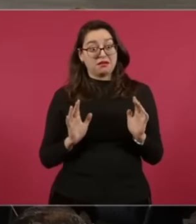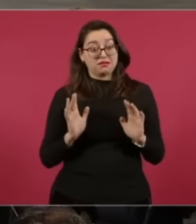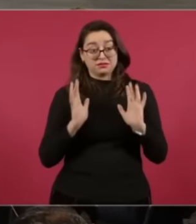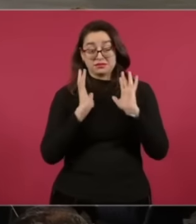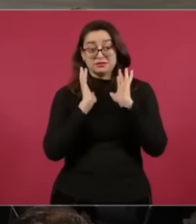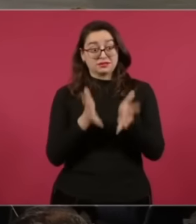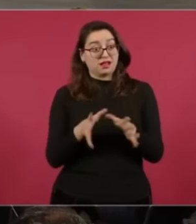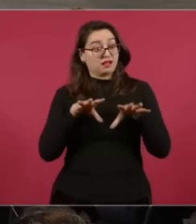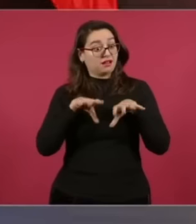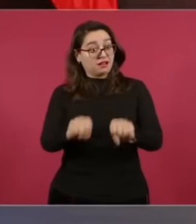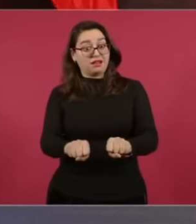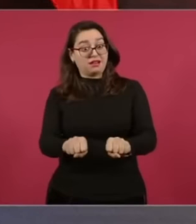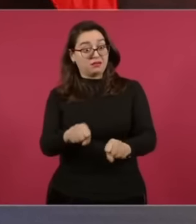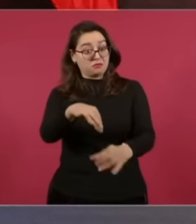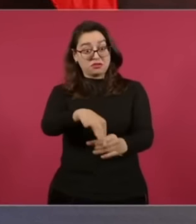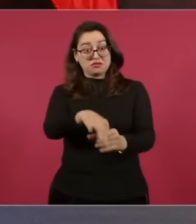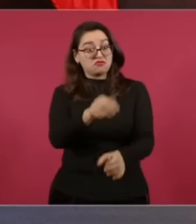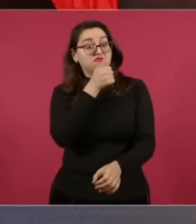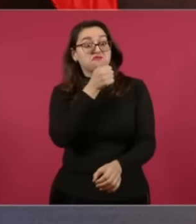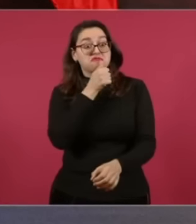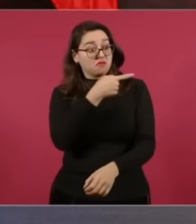Torreón Y En Monclova